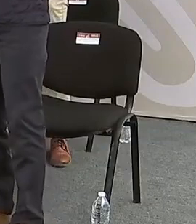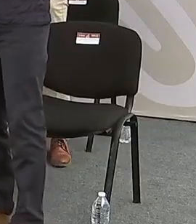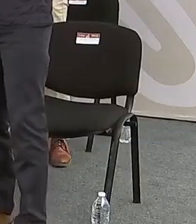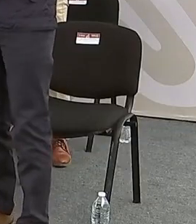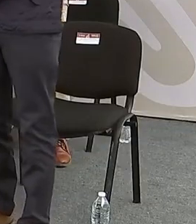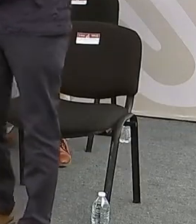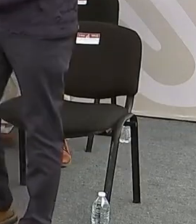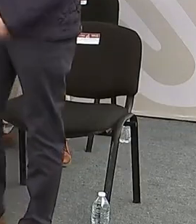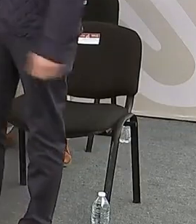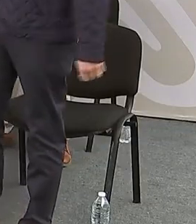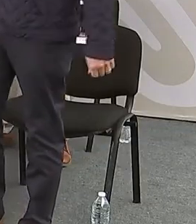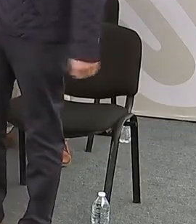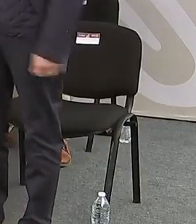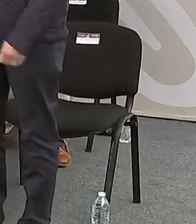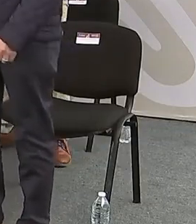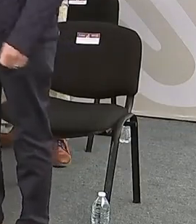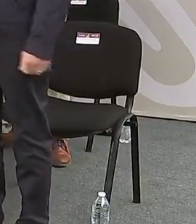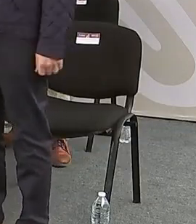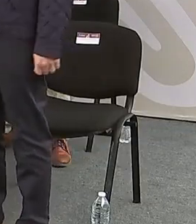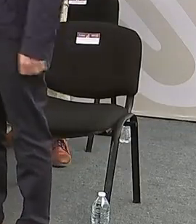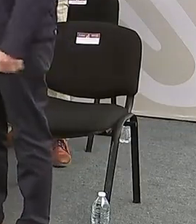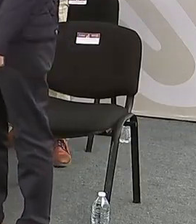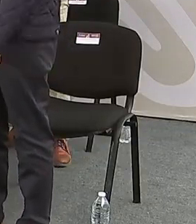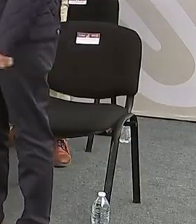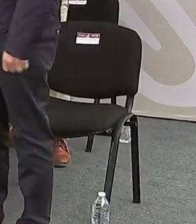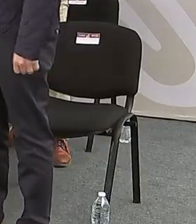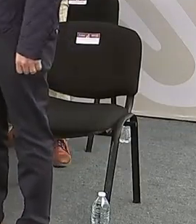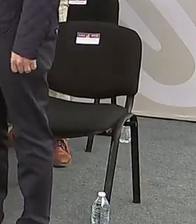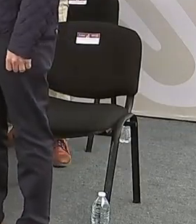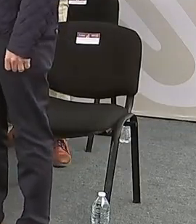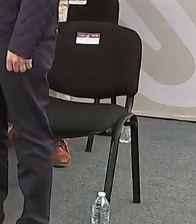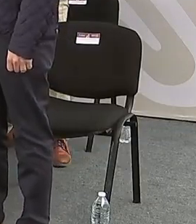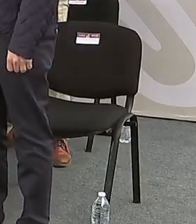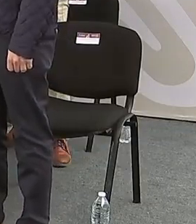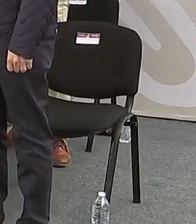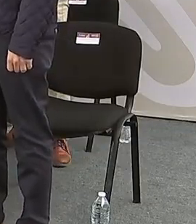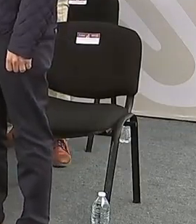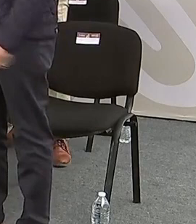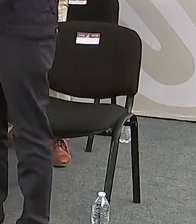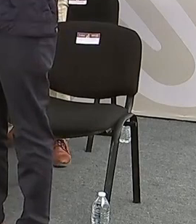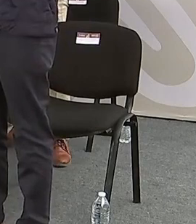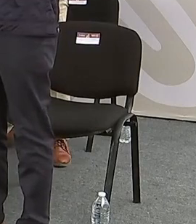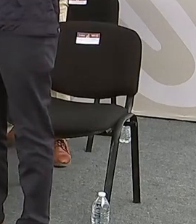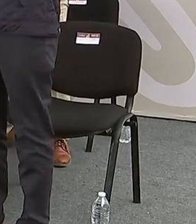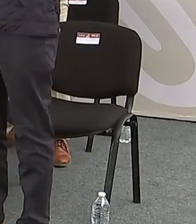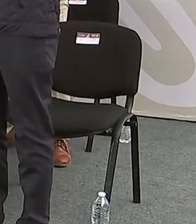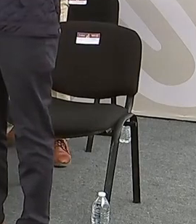El procurador agrario, Luis Hernández Palacios Mirón.